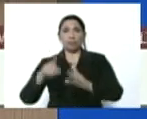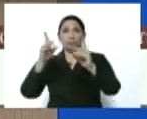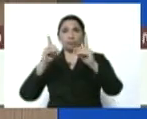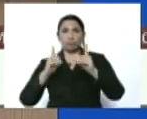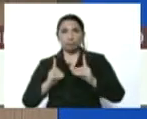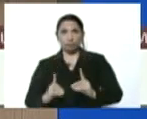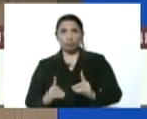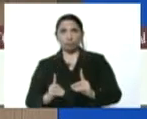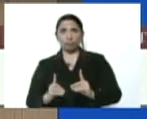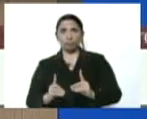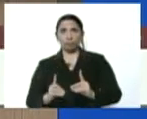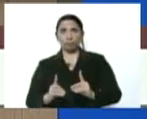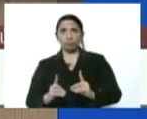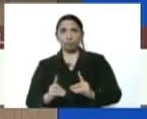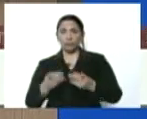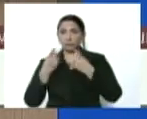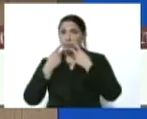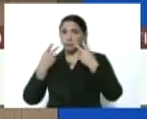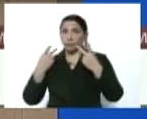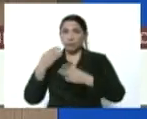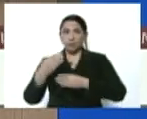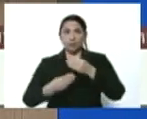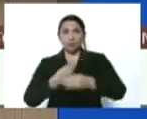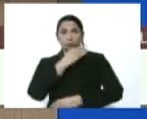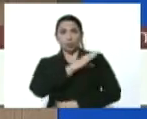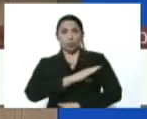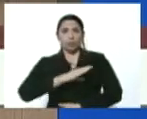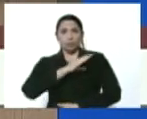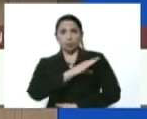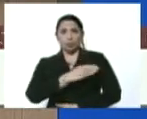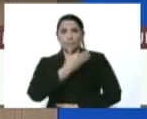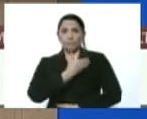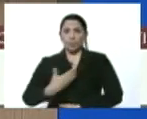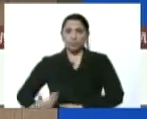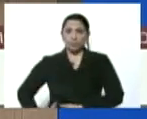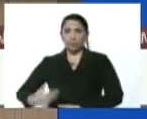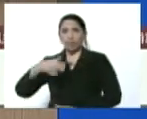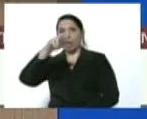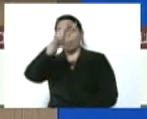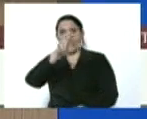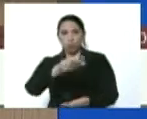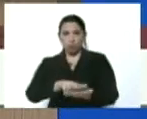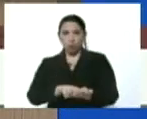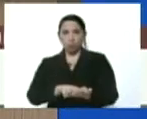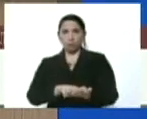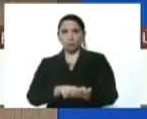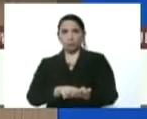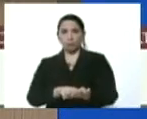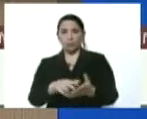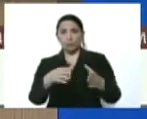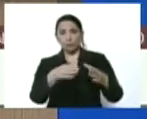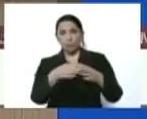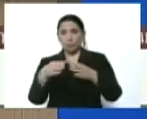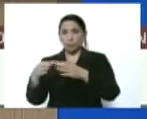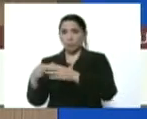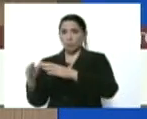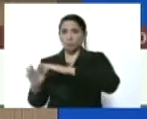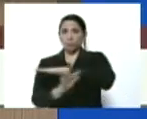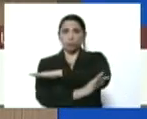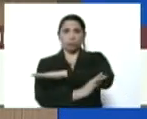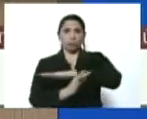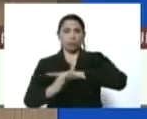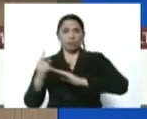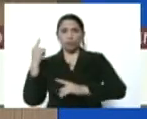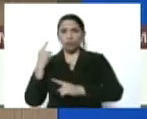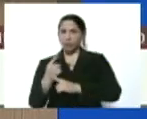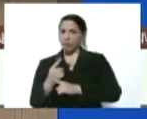y fue un planteamiento que le hizo la comisión al presidente y fue aprobado, que los puestos fronterizos deben